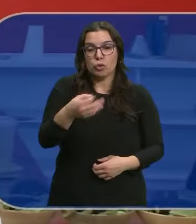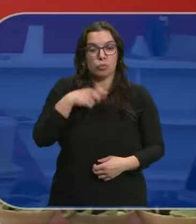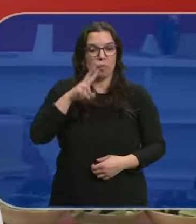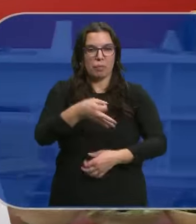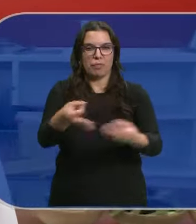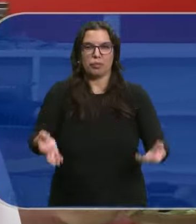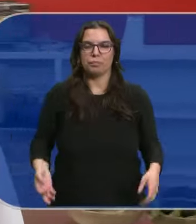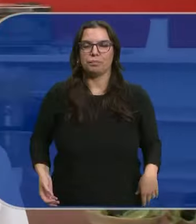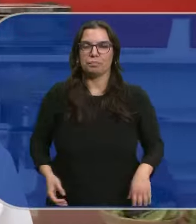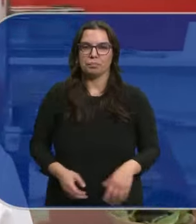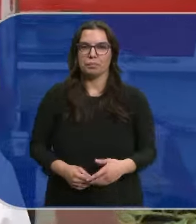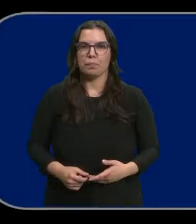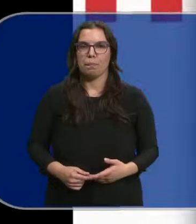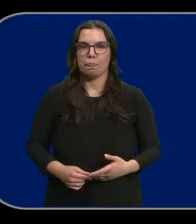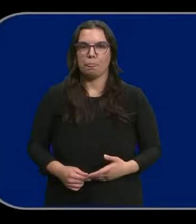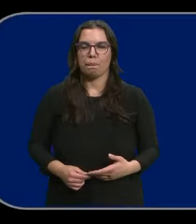Pues las veo perfectas